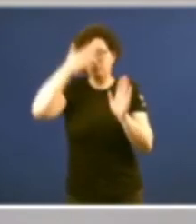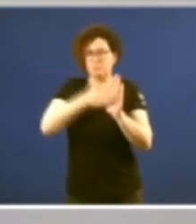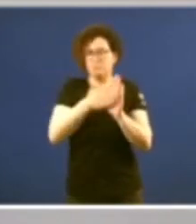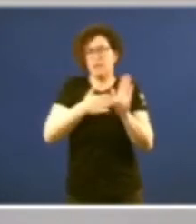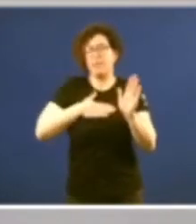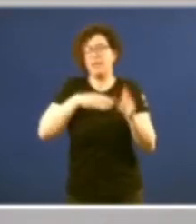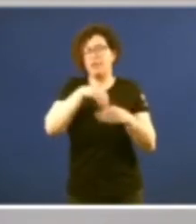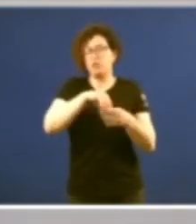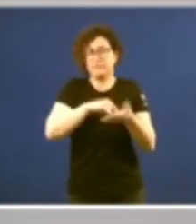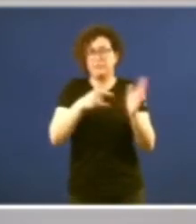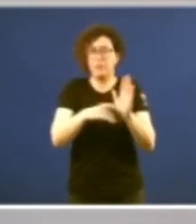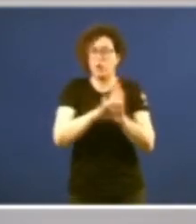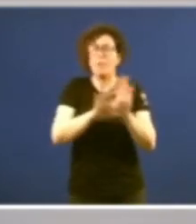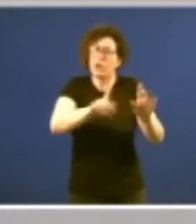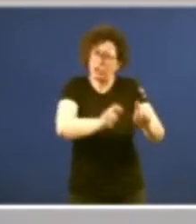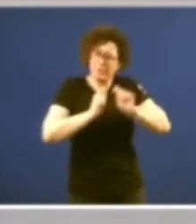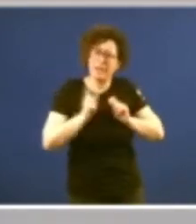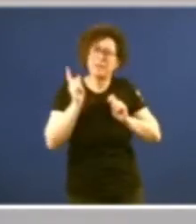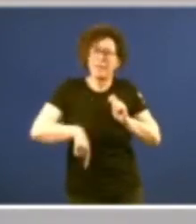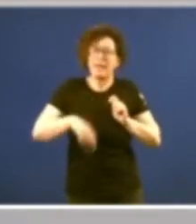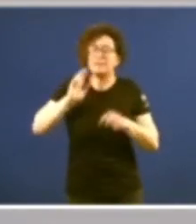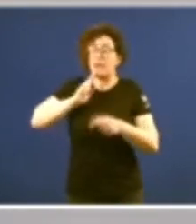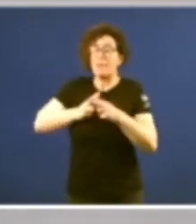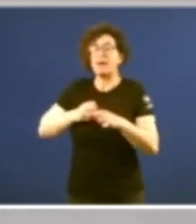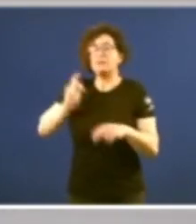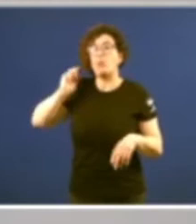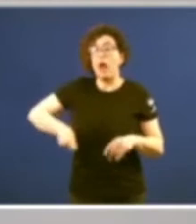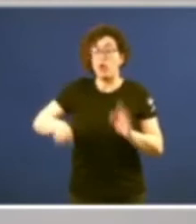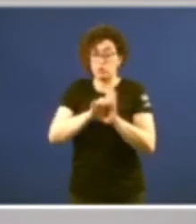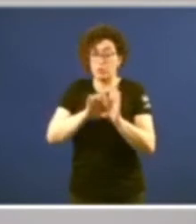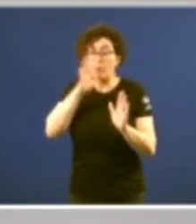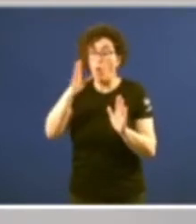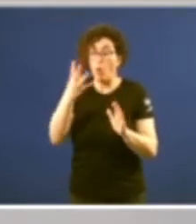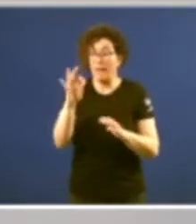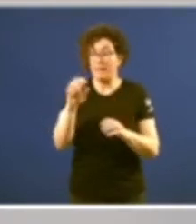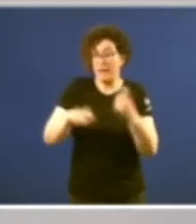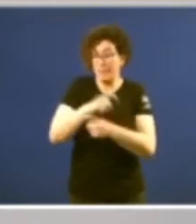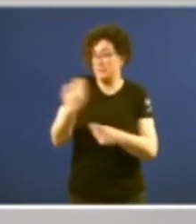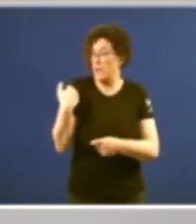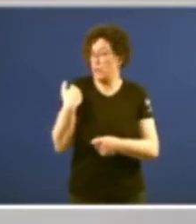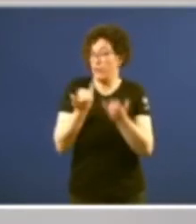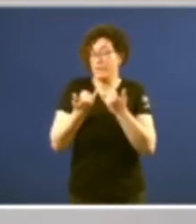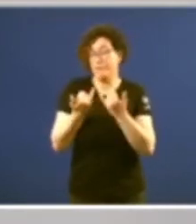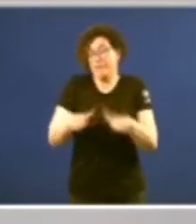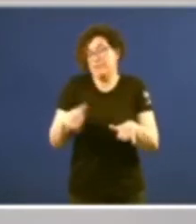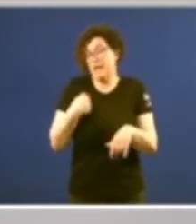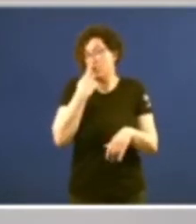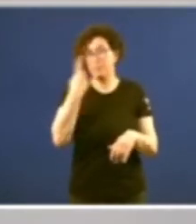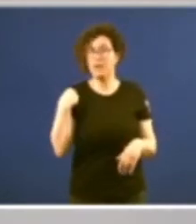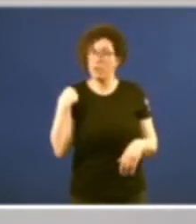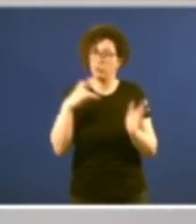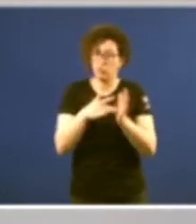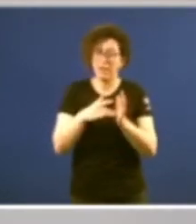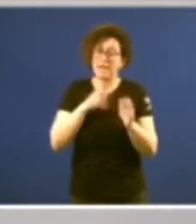Pero tamén nos deu un tribunal constitucional cuyo 40 aniversario celebramos o pasado ano. Un tribunal